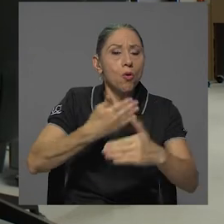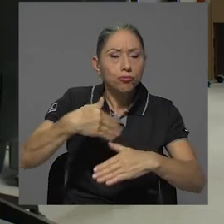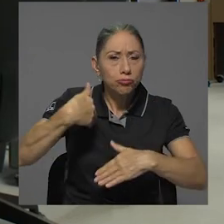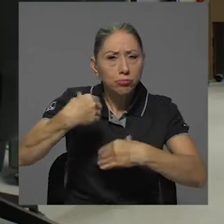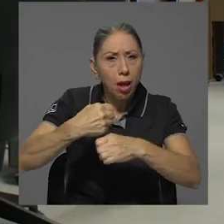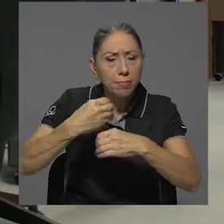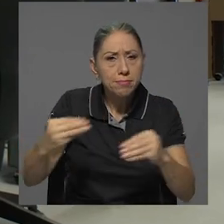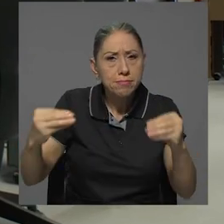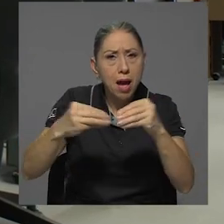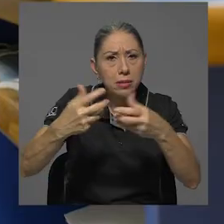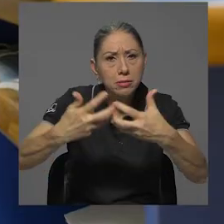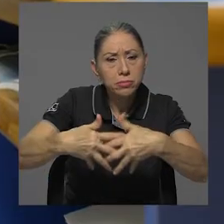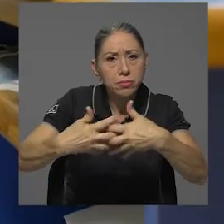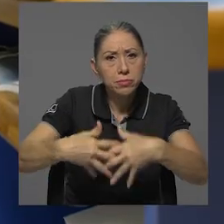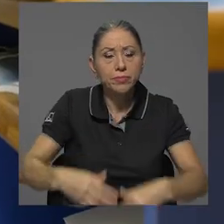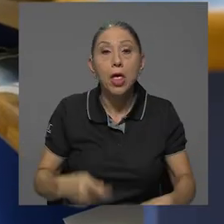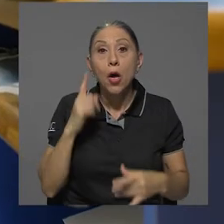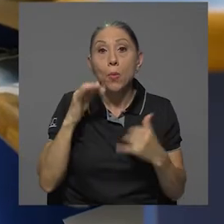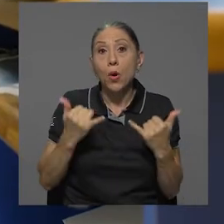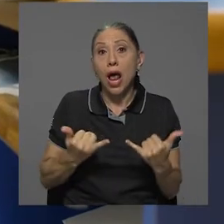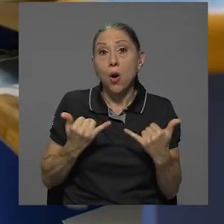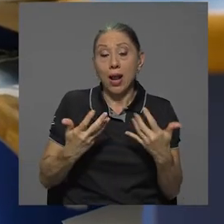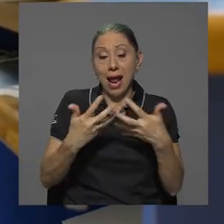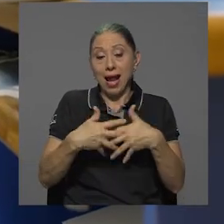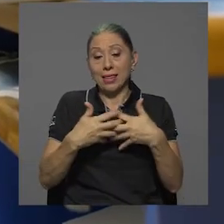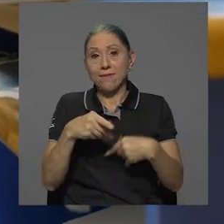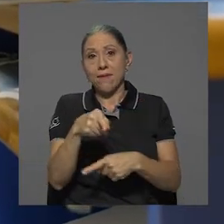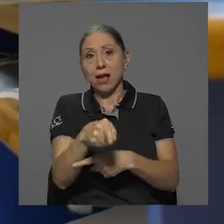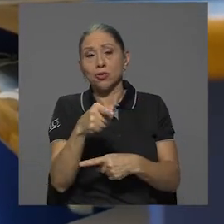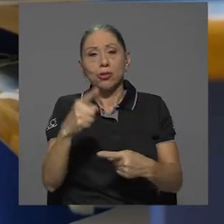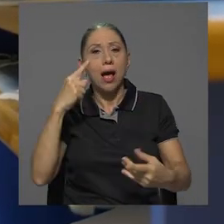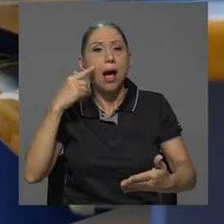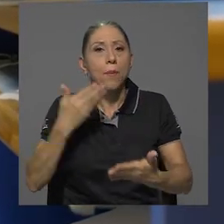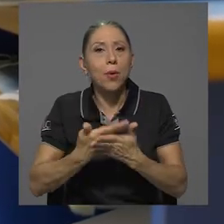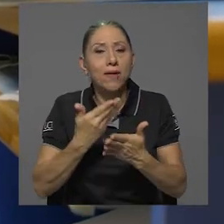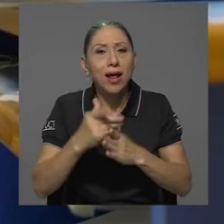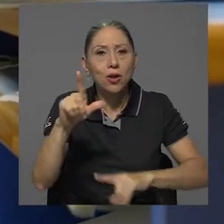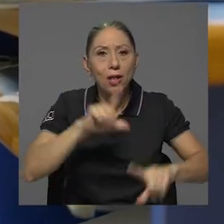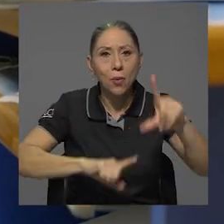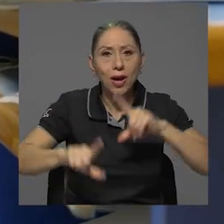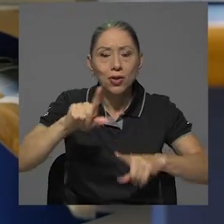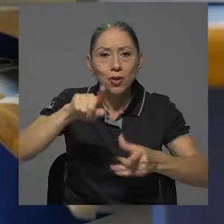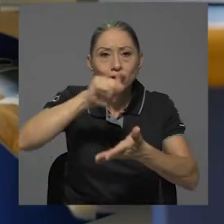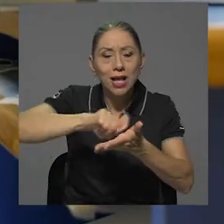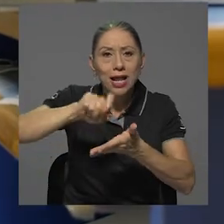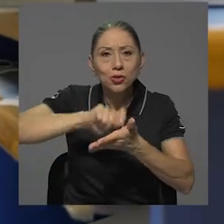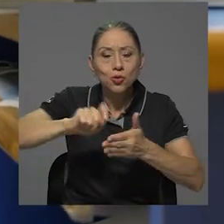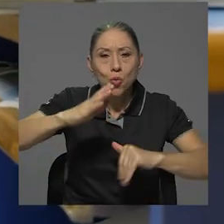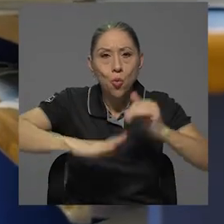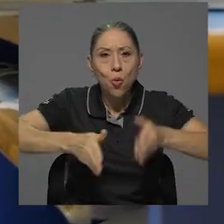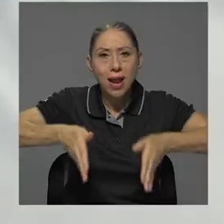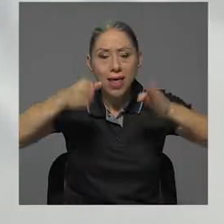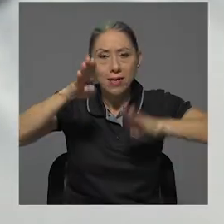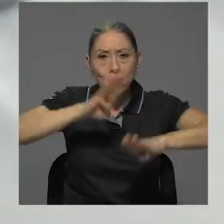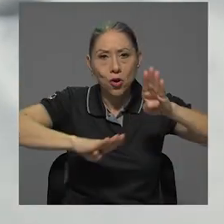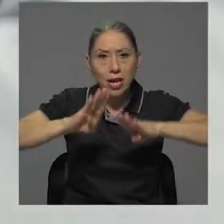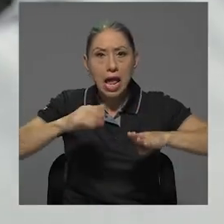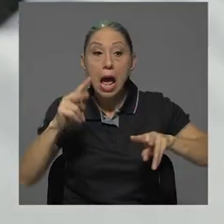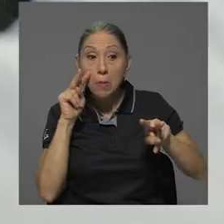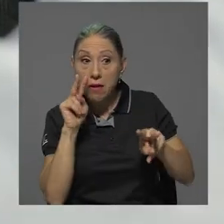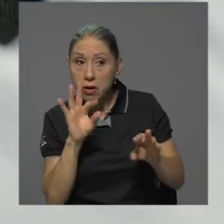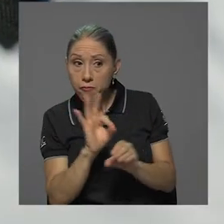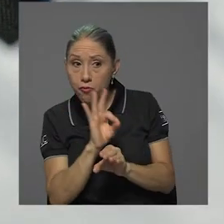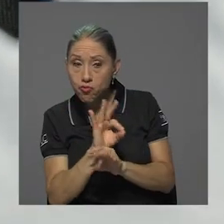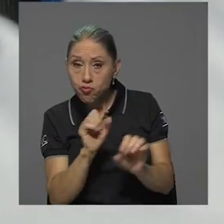constante de ellos. Por ahora, los artefactos construidos están a prueba en los laboratorios de la Escuela de Biología, con el fin de